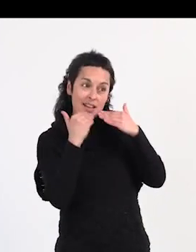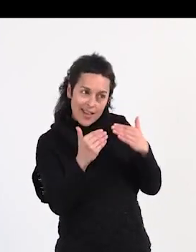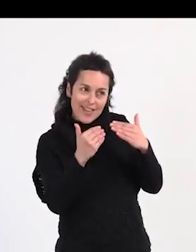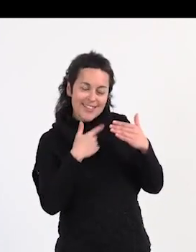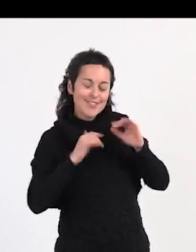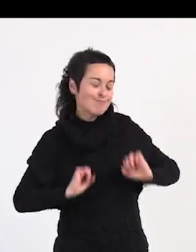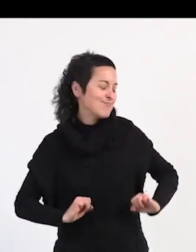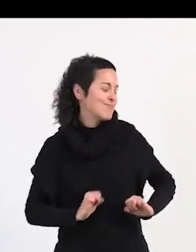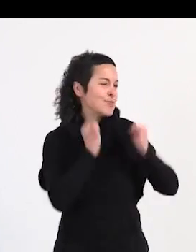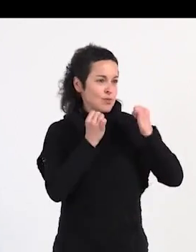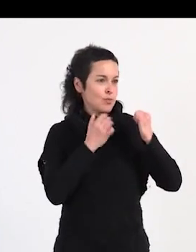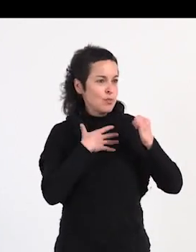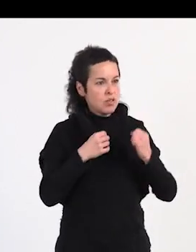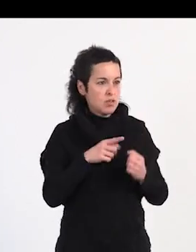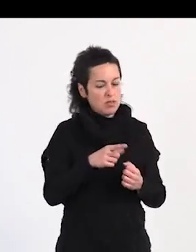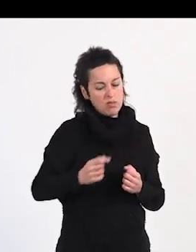salvarme de príncipes como tú.